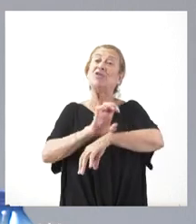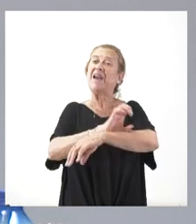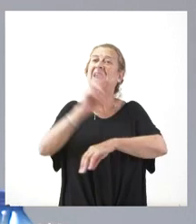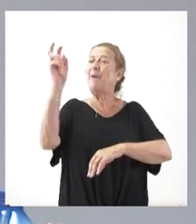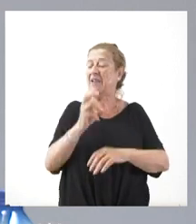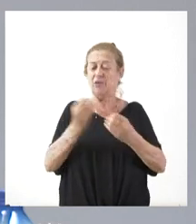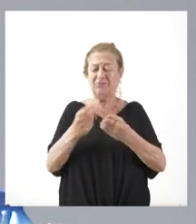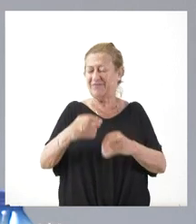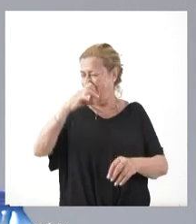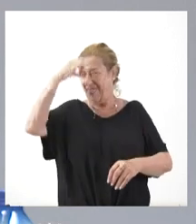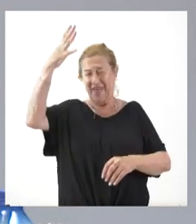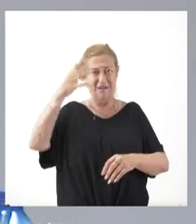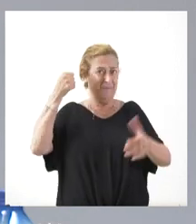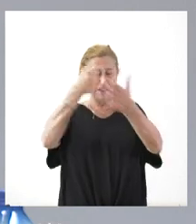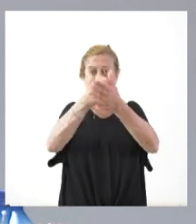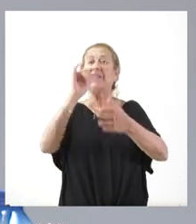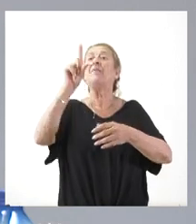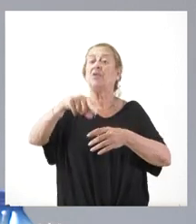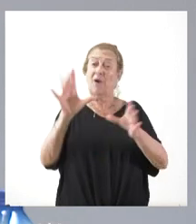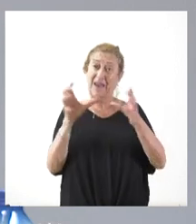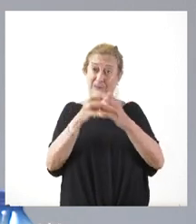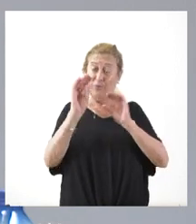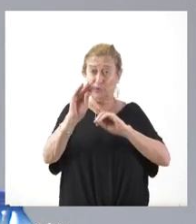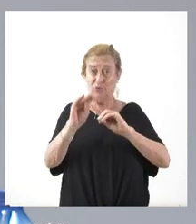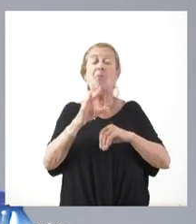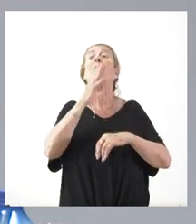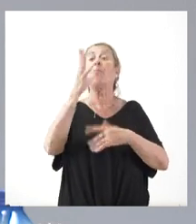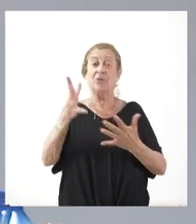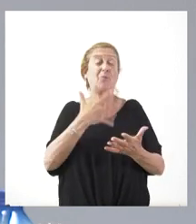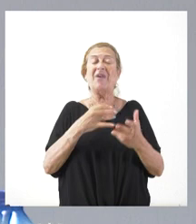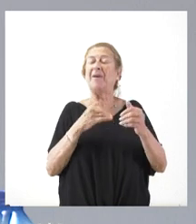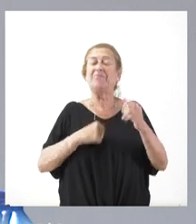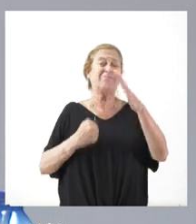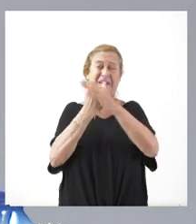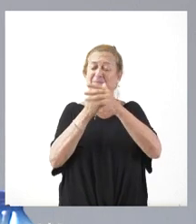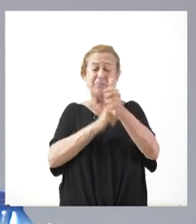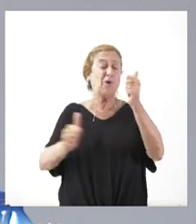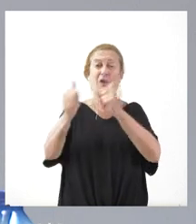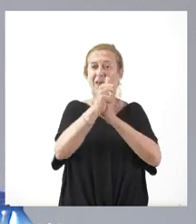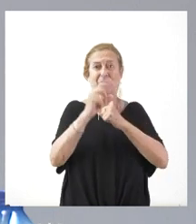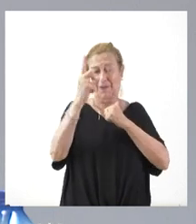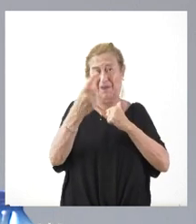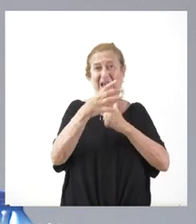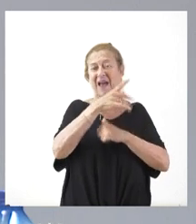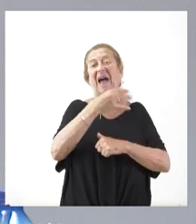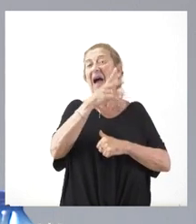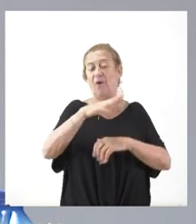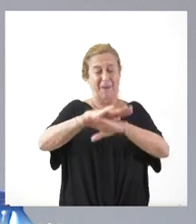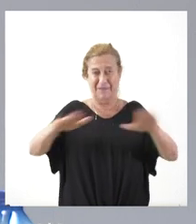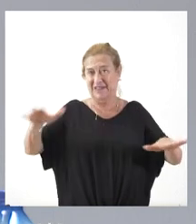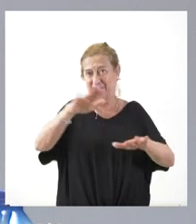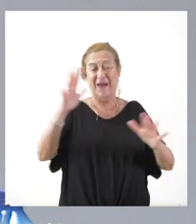máxima intención y también su equipo y, por tanto, quizás sea la principal prioridad que tiene Leticia García encima de la mesa, que es